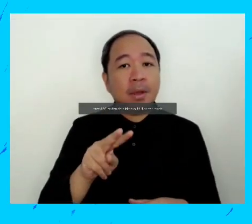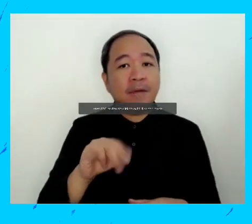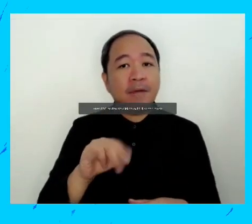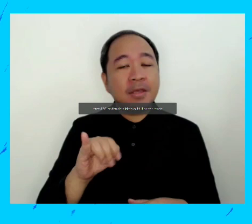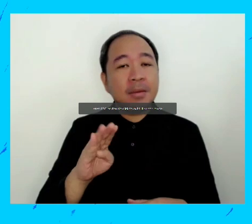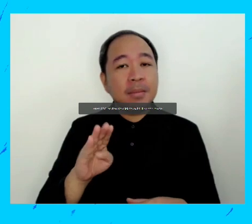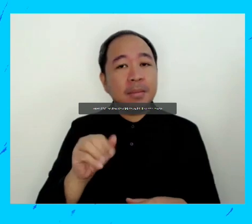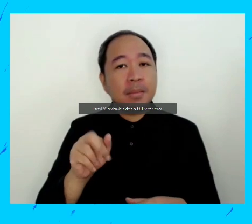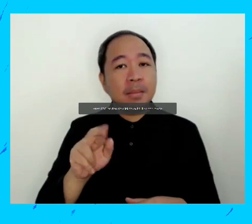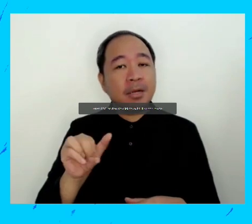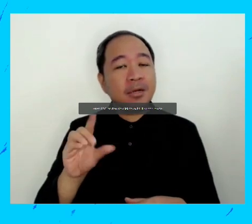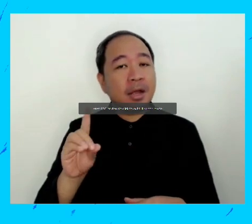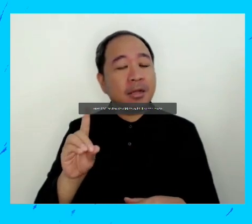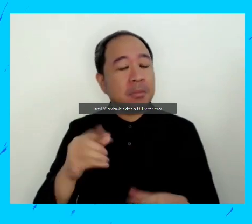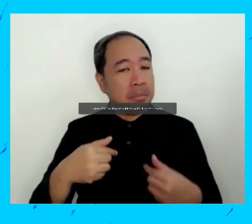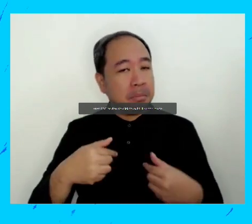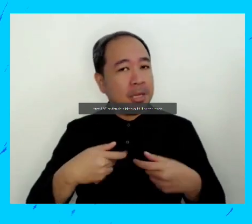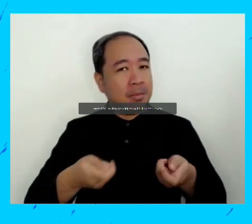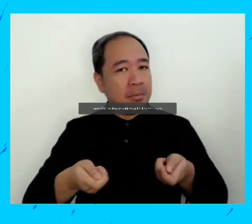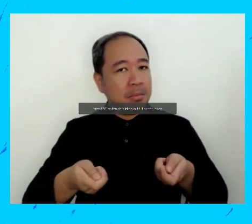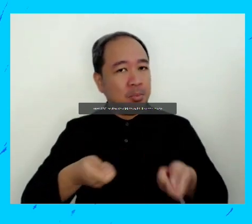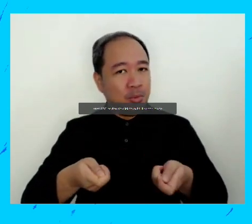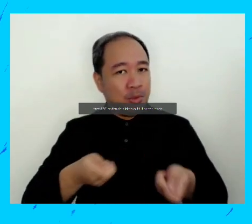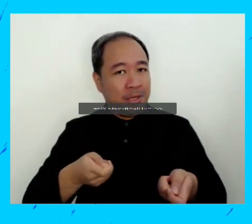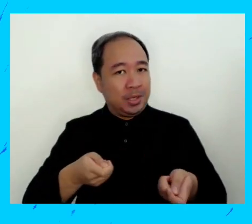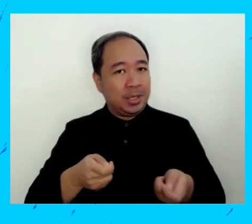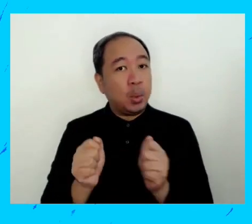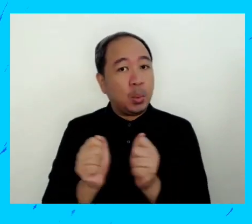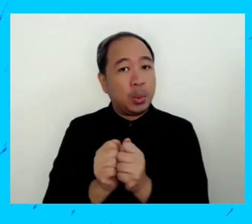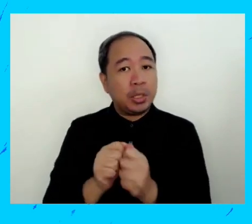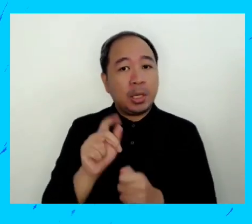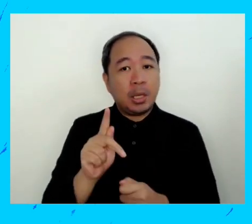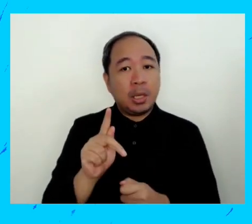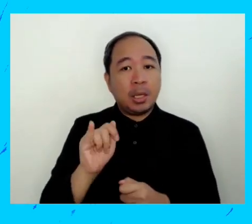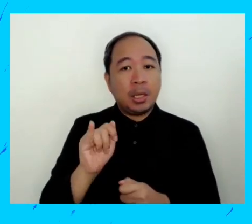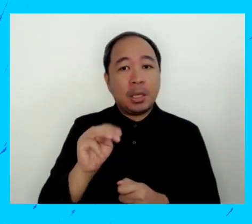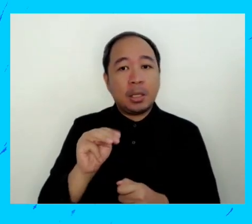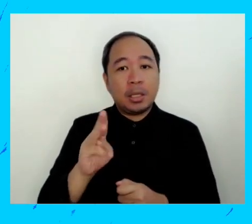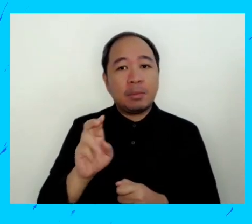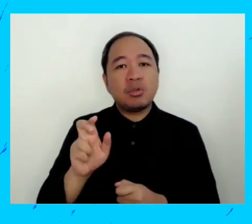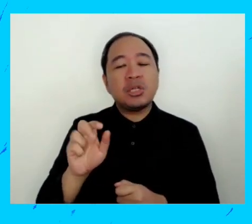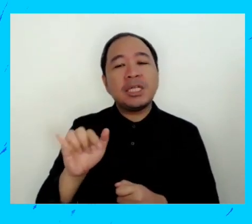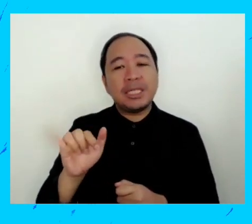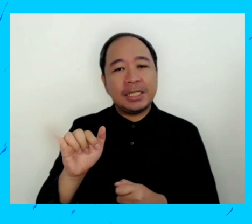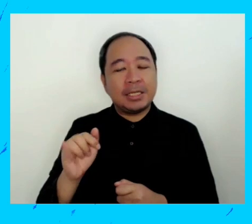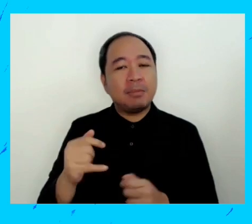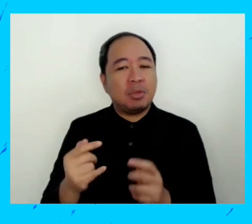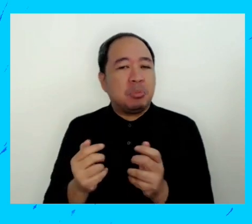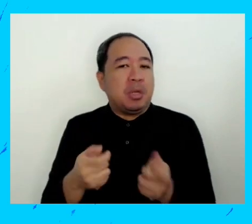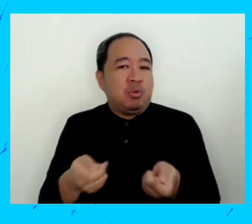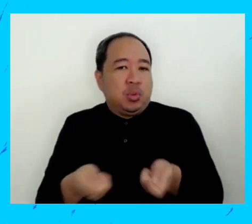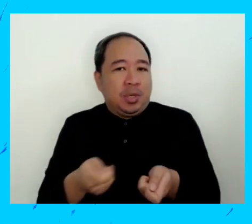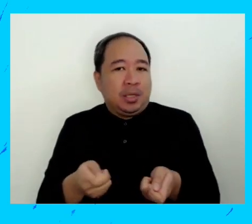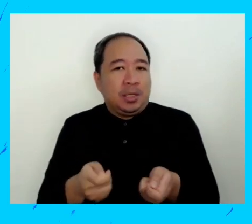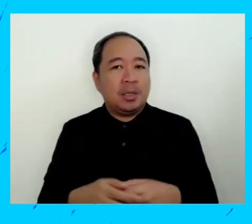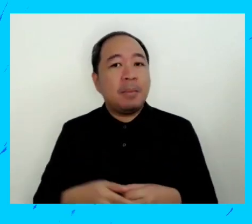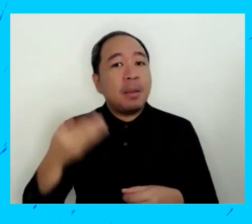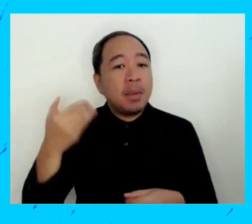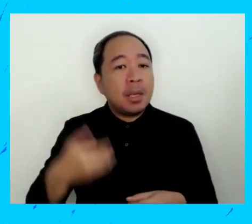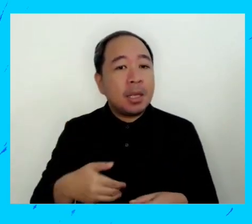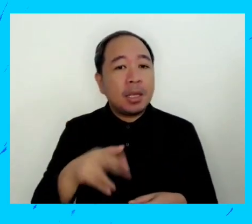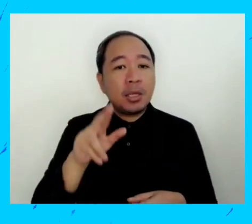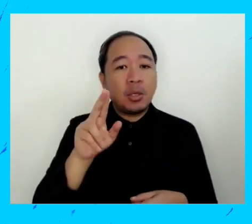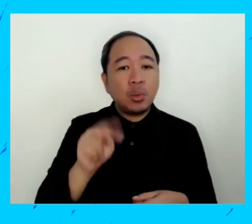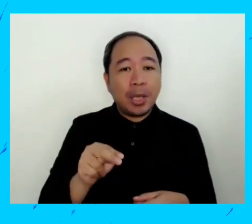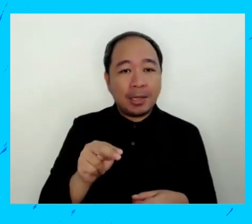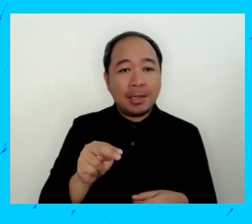Hilda Hi, I'm your Y she's olla La moderadora Y aquí tenemos nuestra colega La